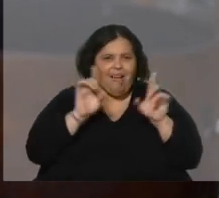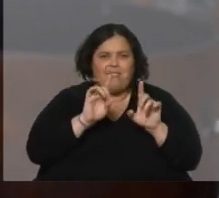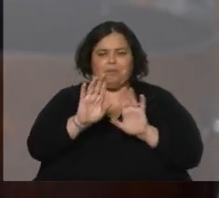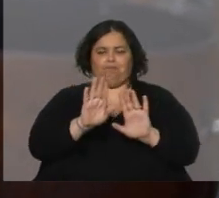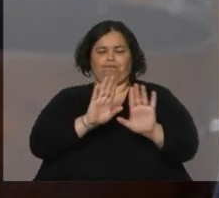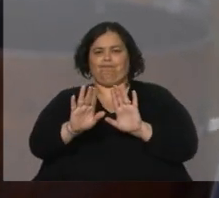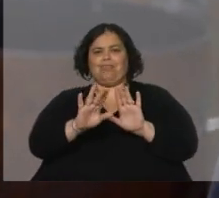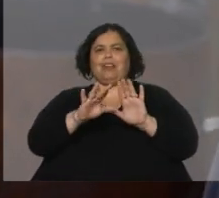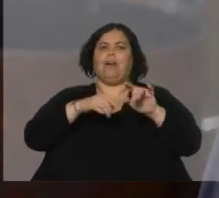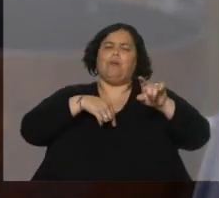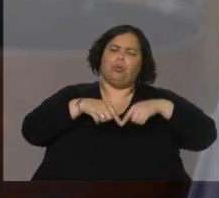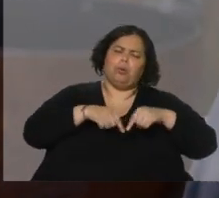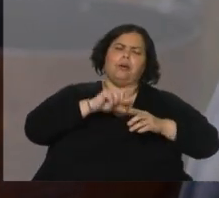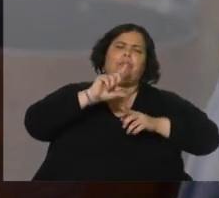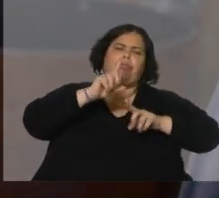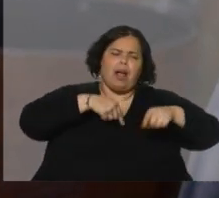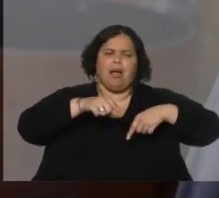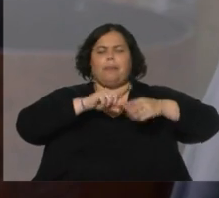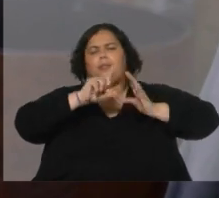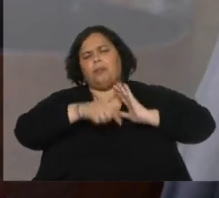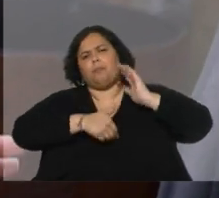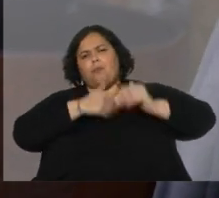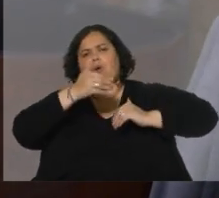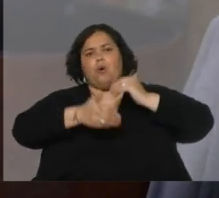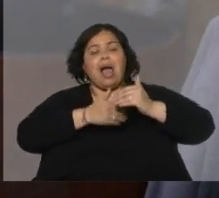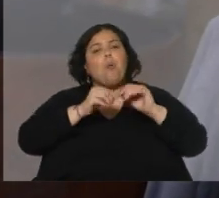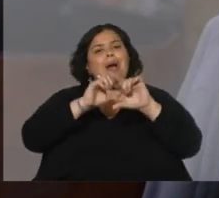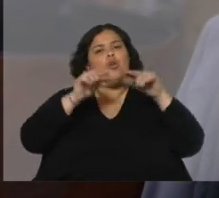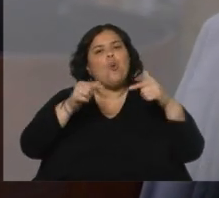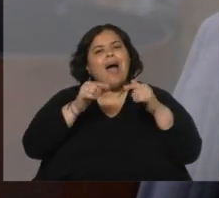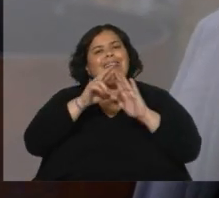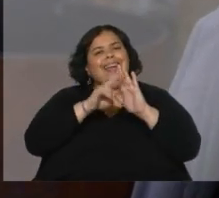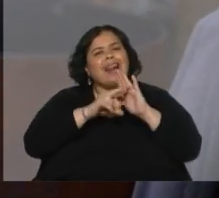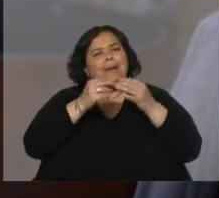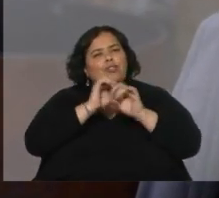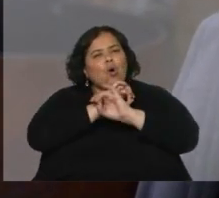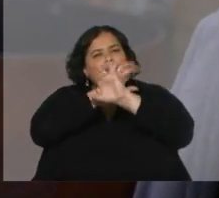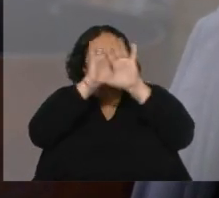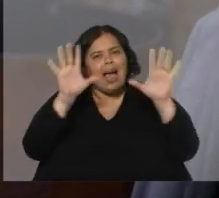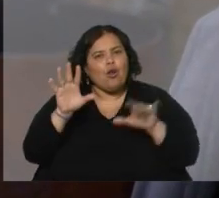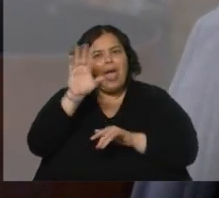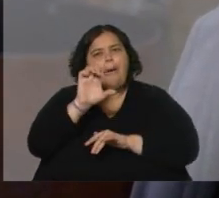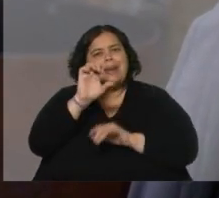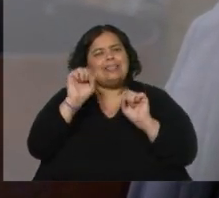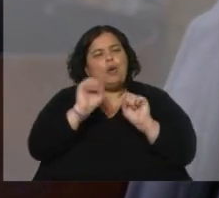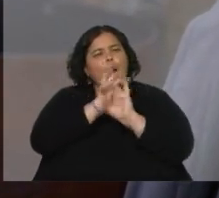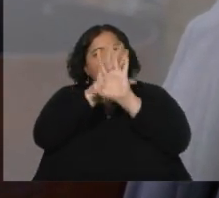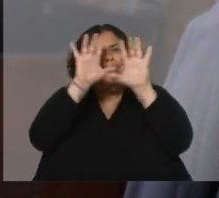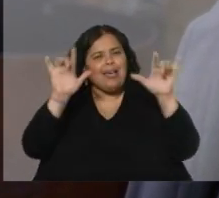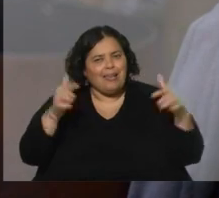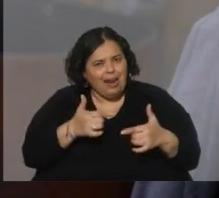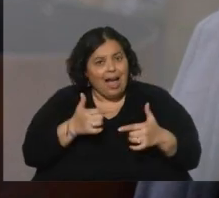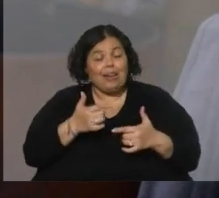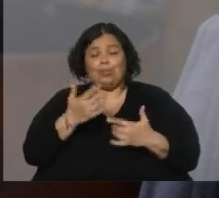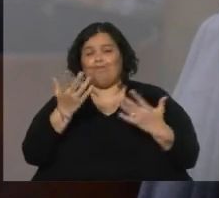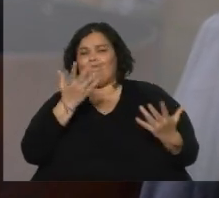burocrático. Y a ver, cuando no hay reglas claras y cuando las empresas no tienen las reglas claras de cómo operar, se